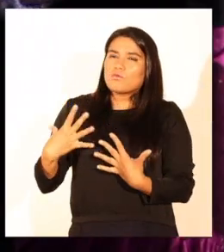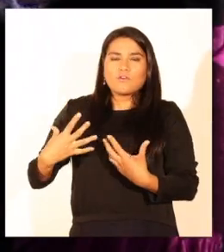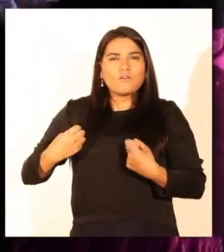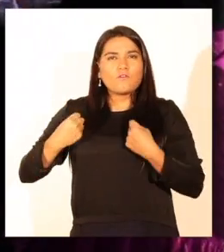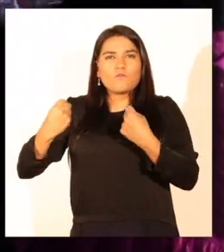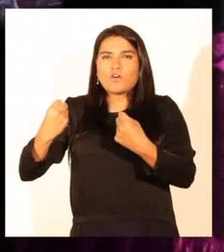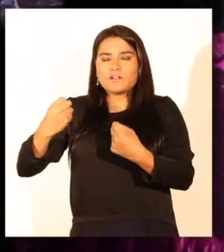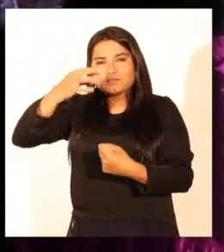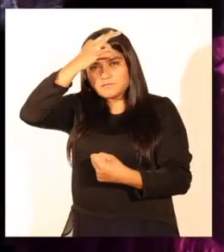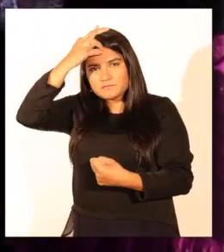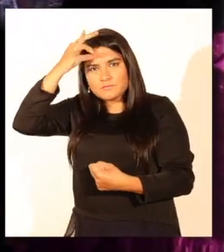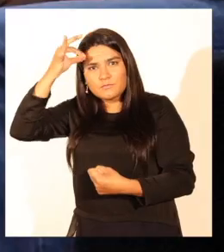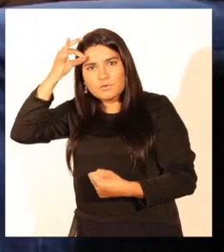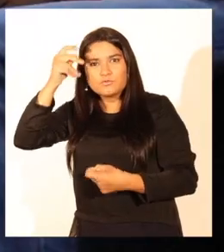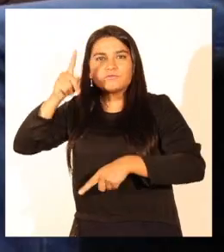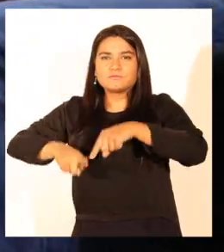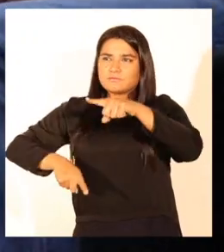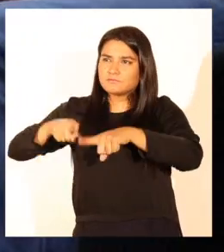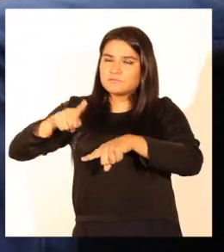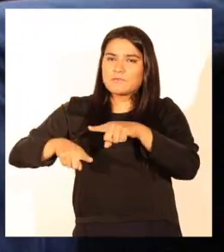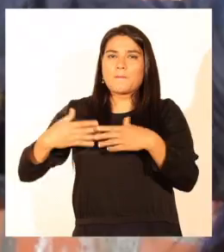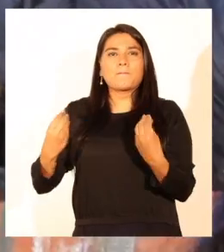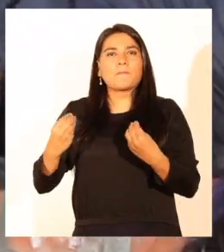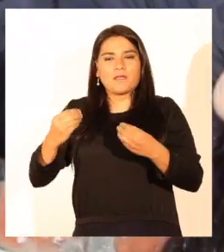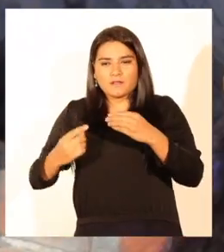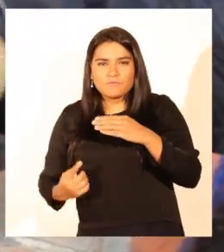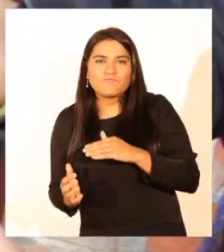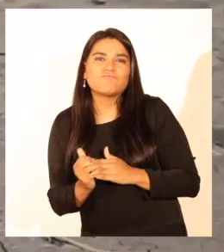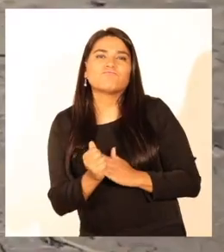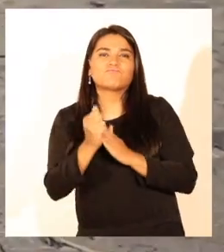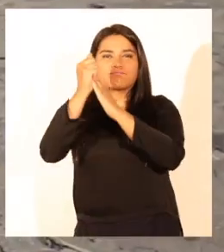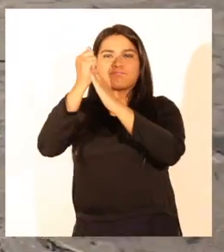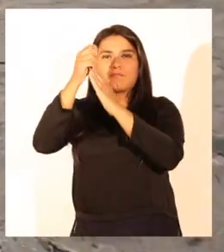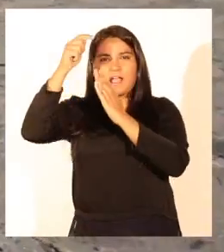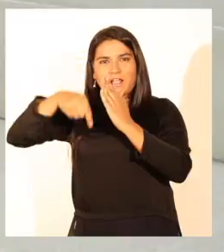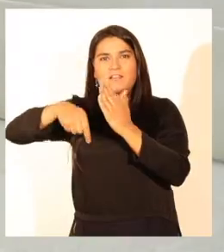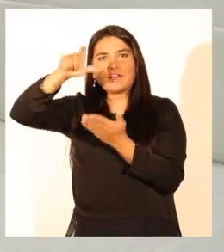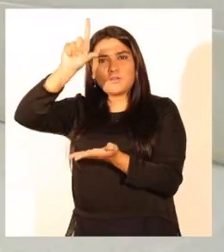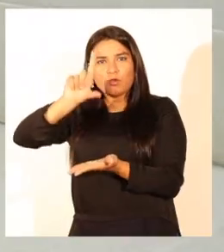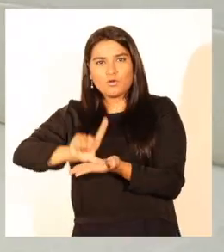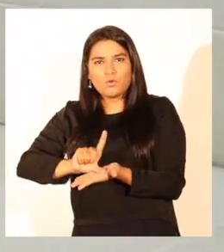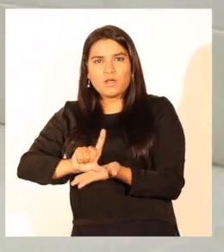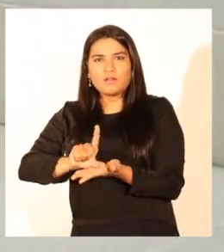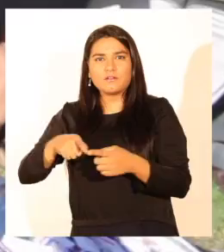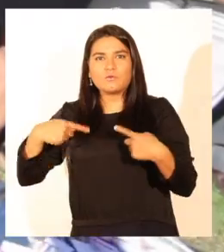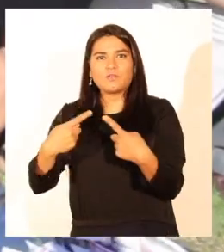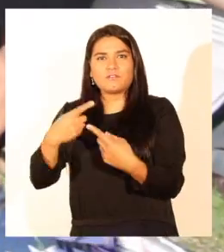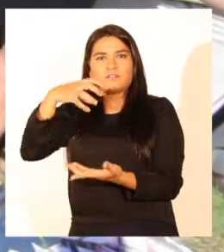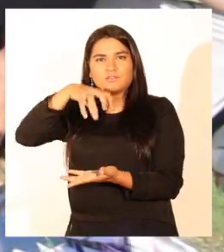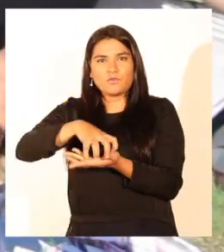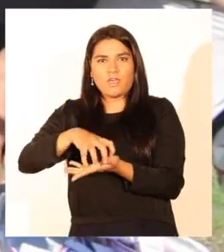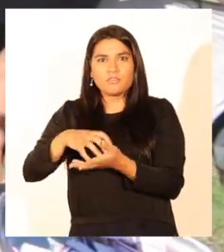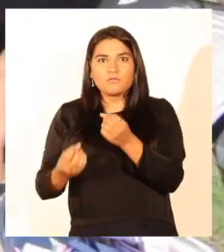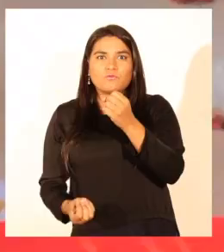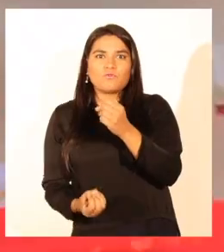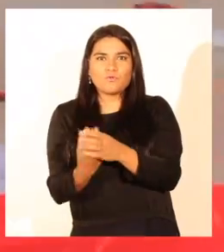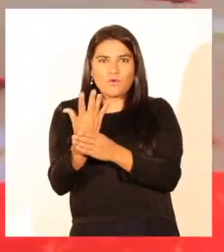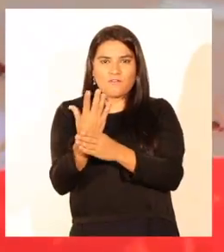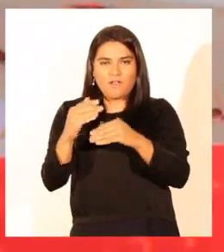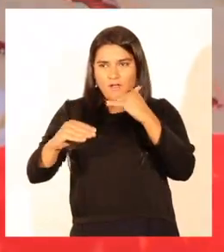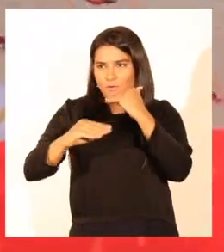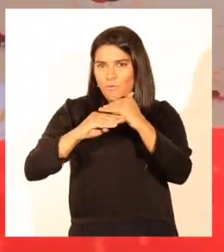indómito de las araucanas tierras para levantar aquí, en este suelo, los cimientos de una ciudad moderna,